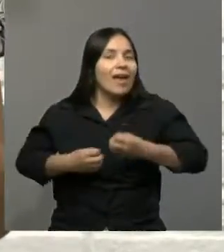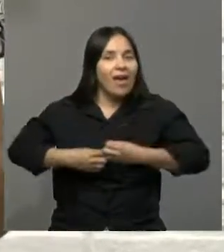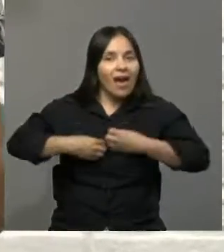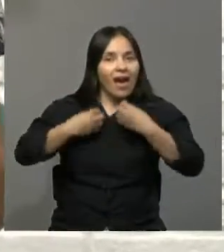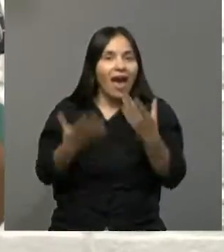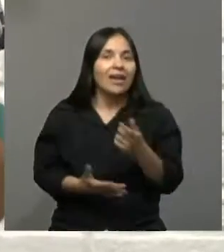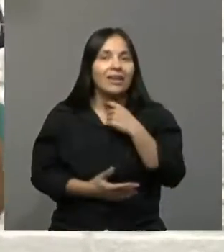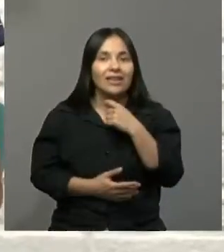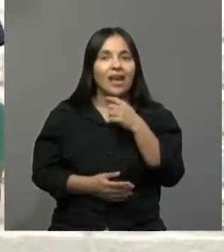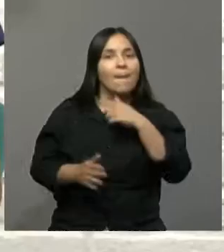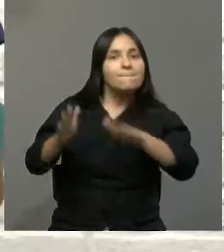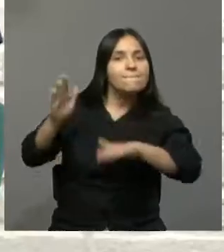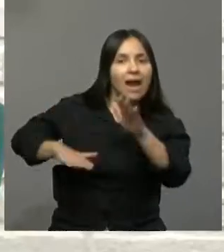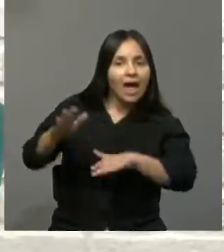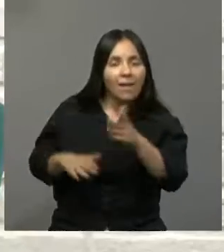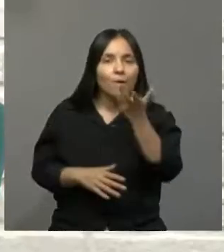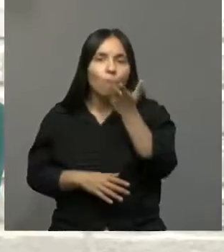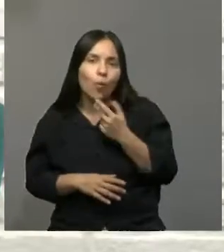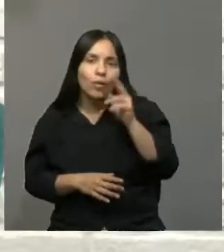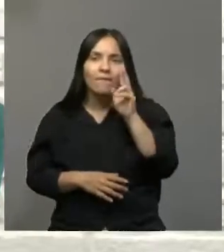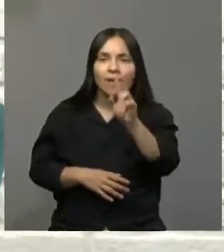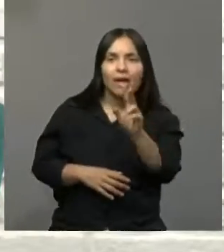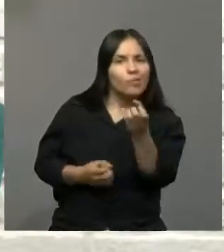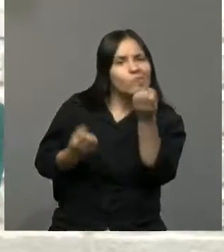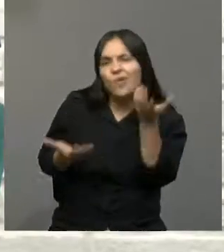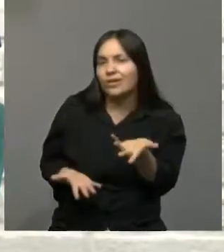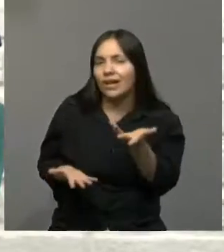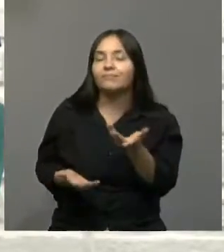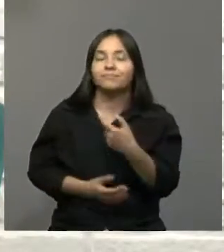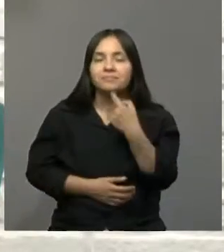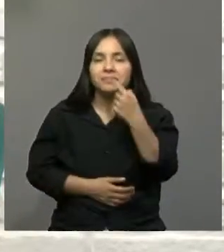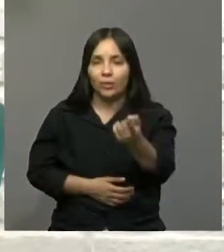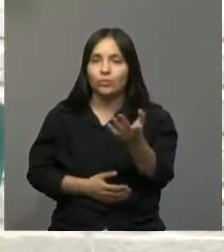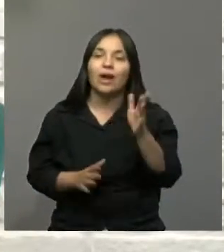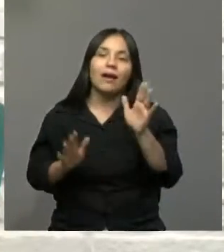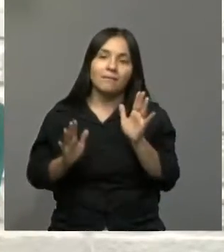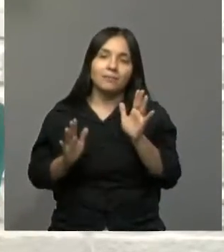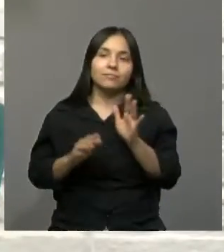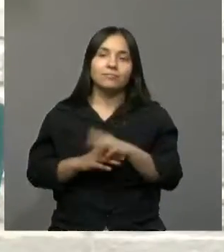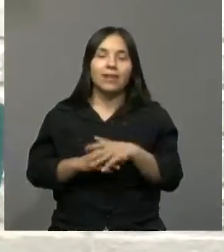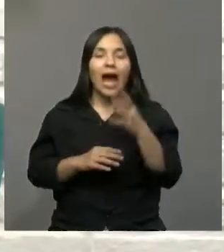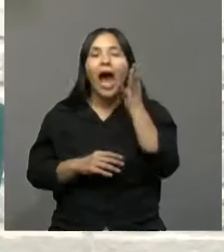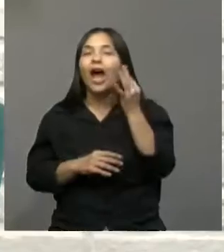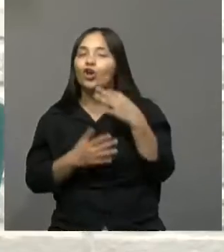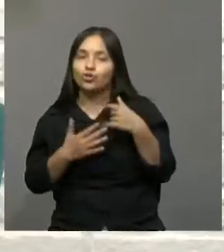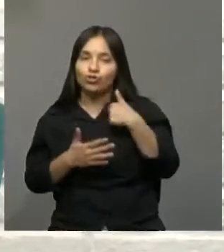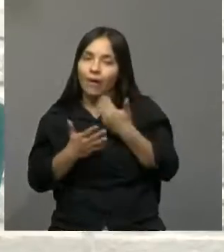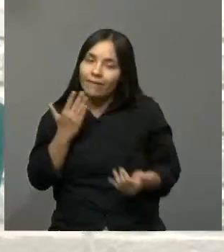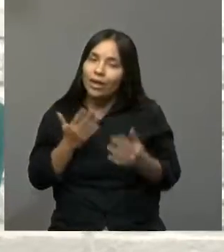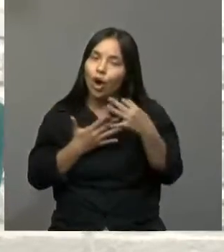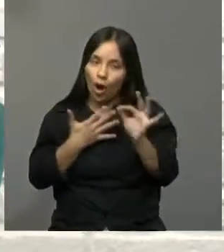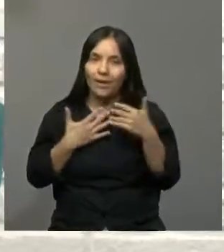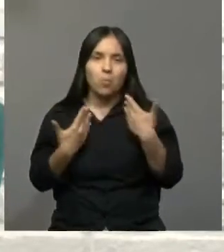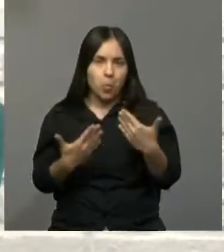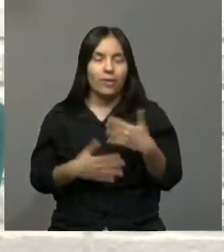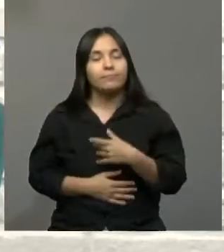Malambo? ¿Te gustaba verlo? Porque, a ver, corregime si me estoy equivocando. ¿El Malambo es